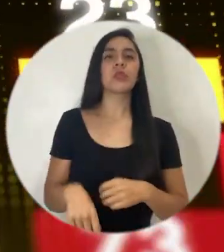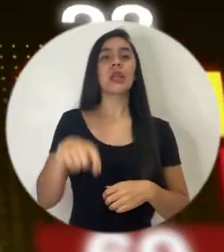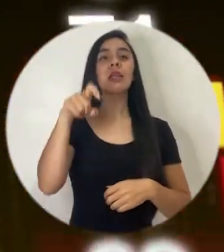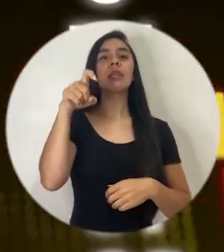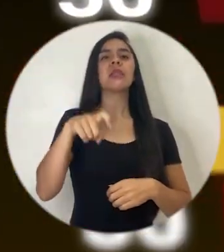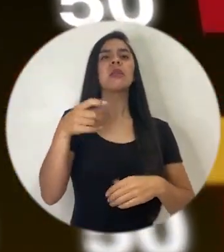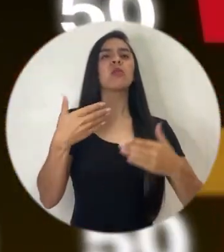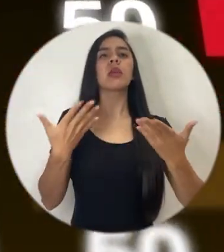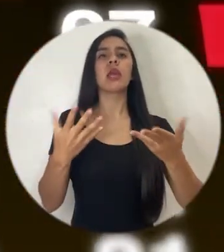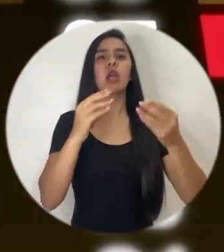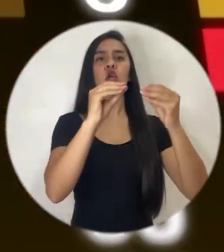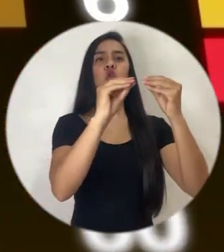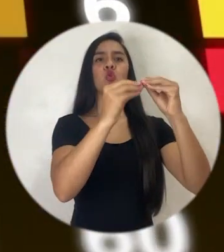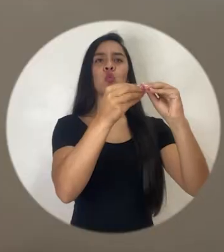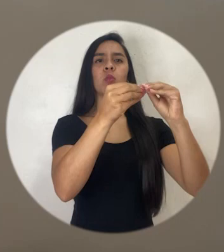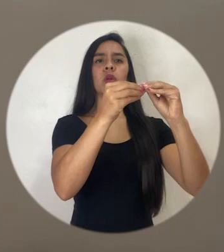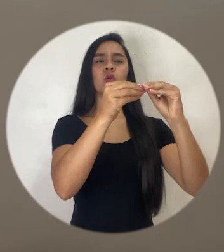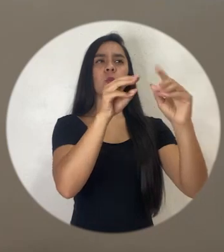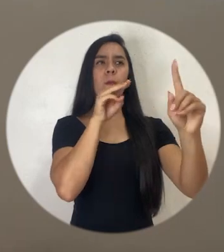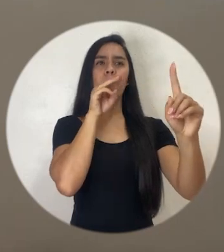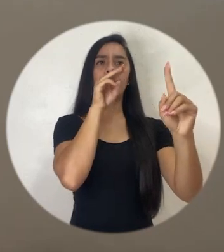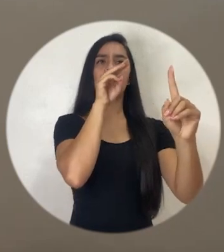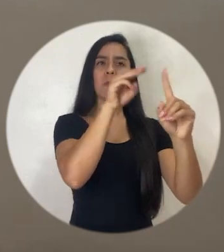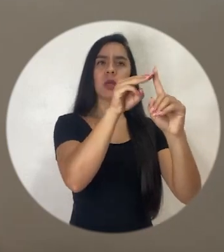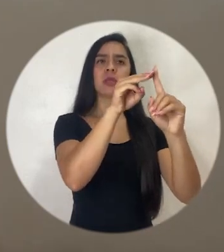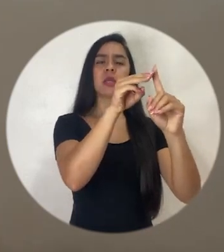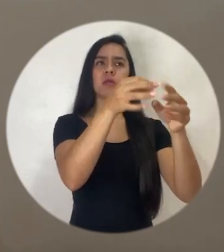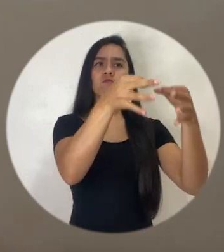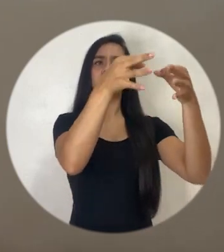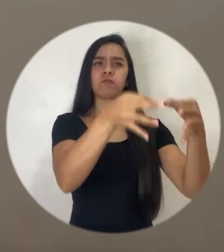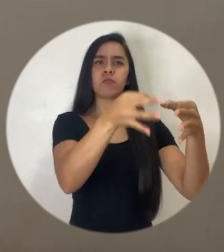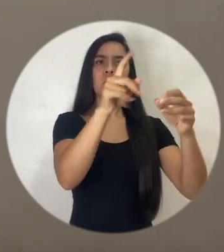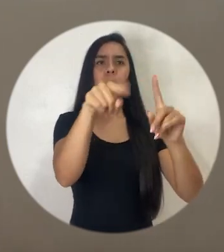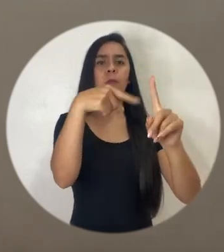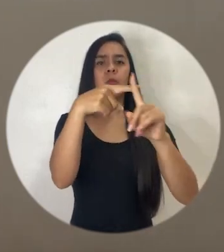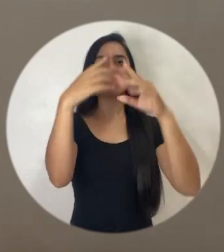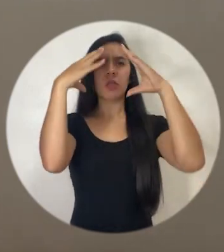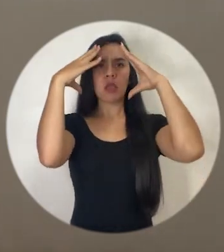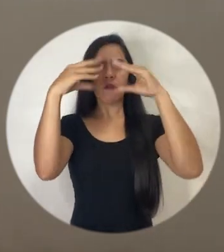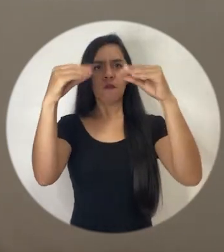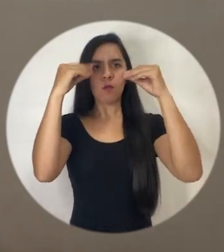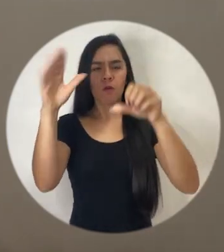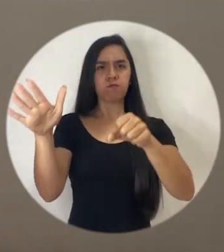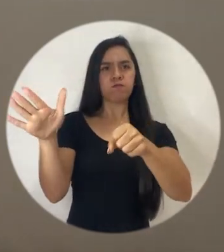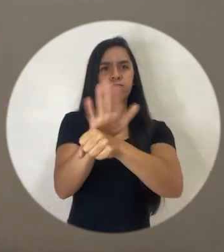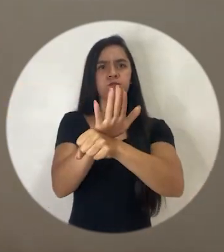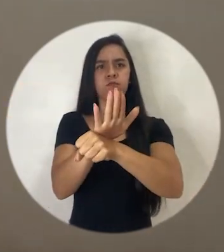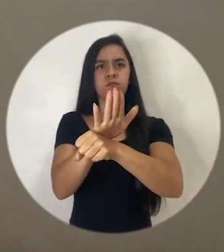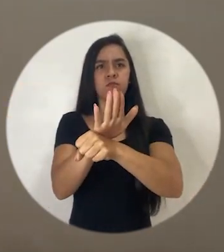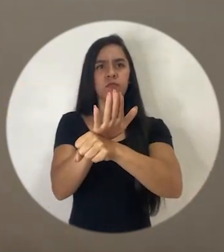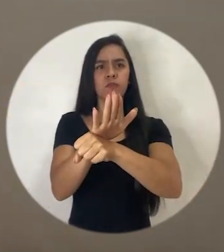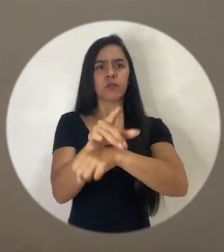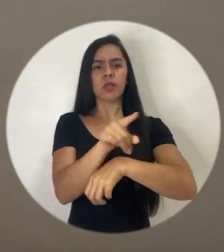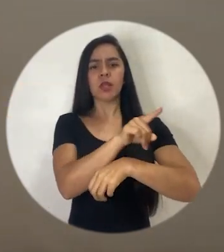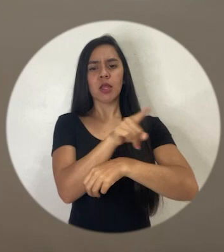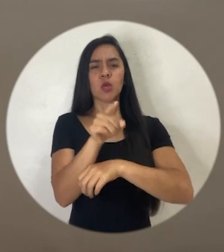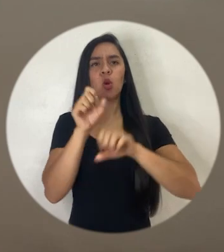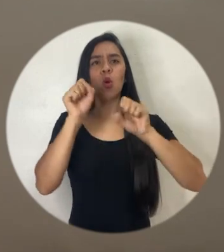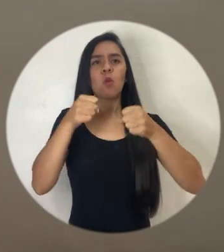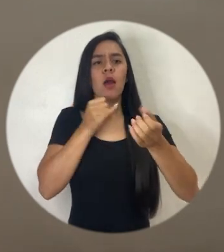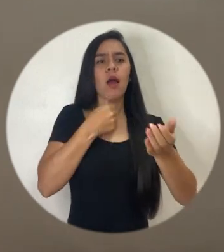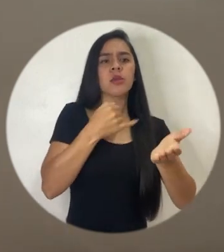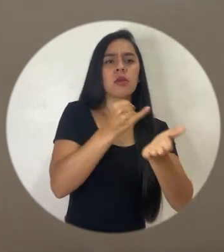necesitamos números duros, necesitamos información mucho más robusta para poder hacer algunas